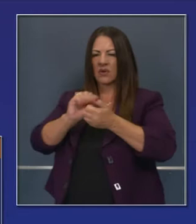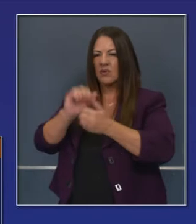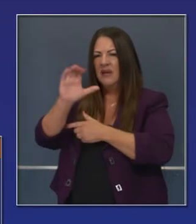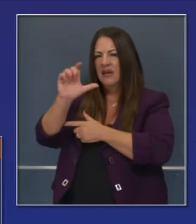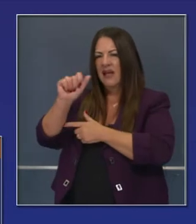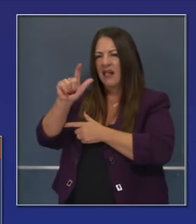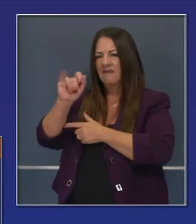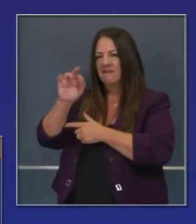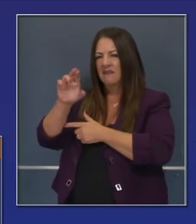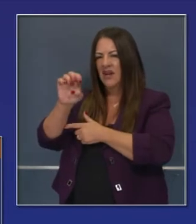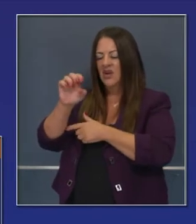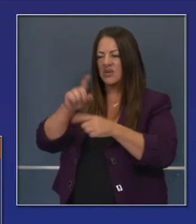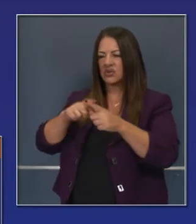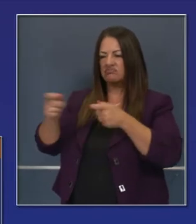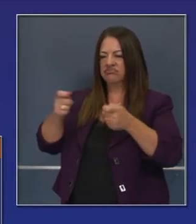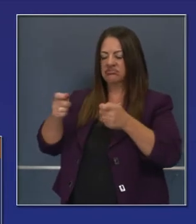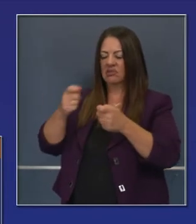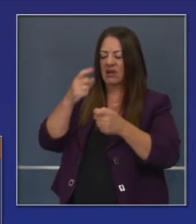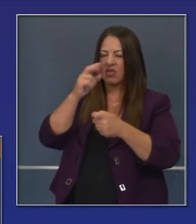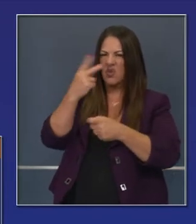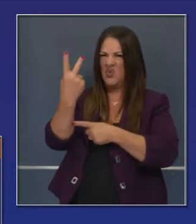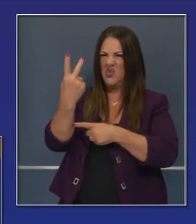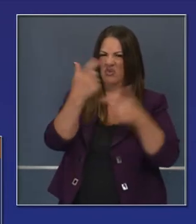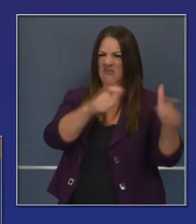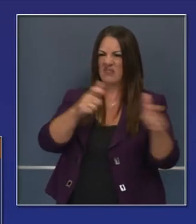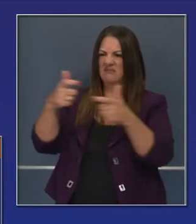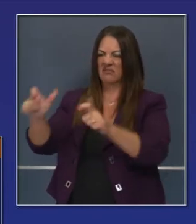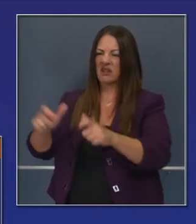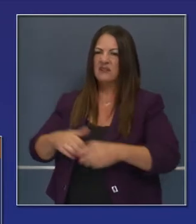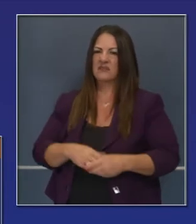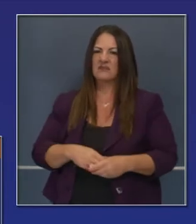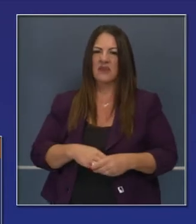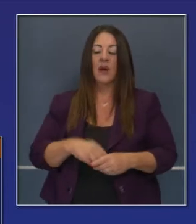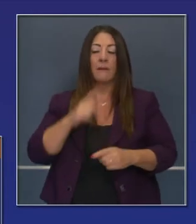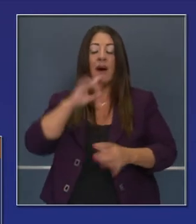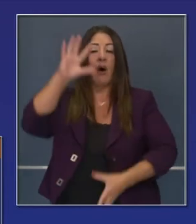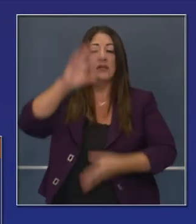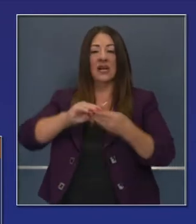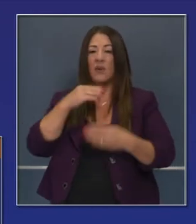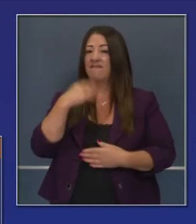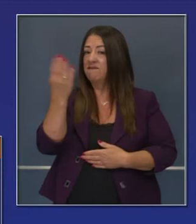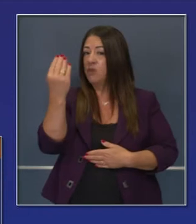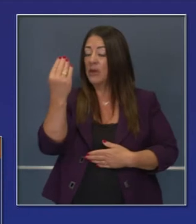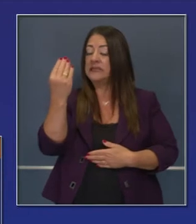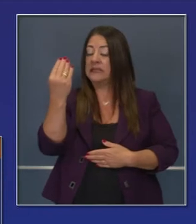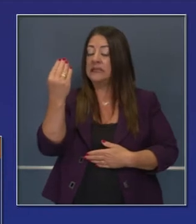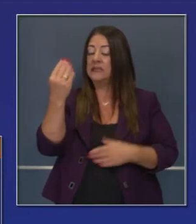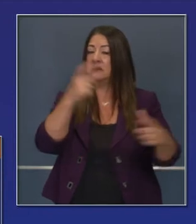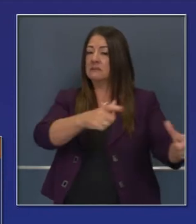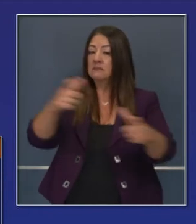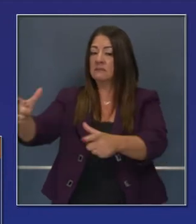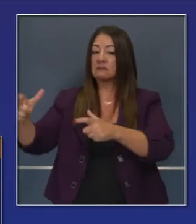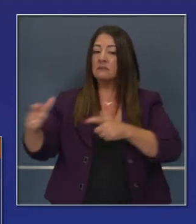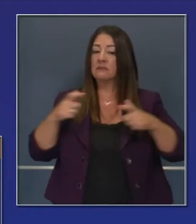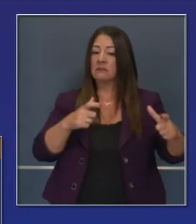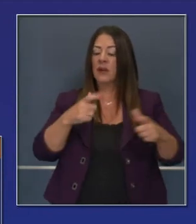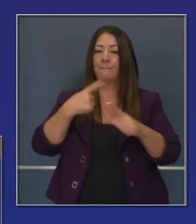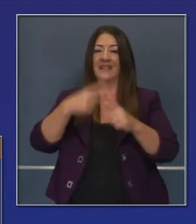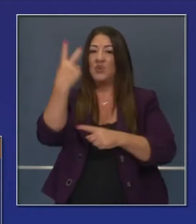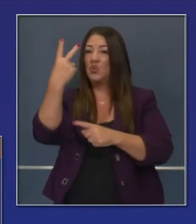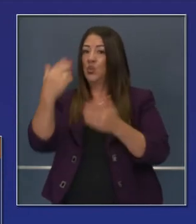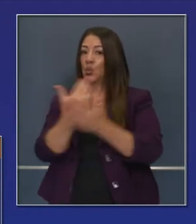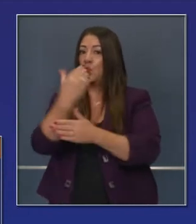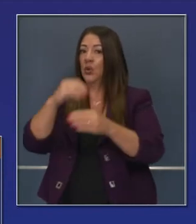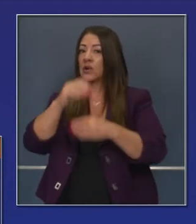manteniéndolos al día con las noticias de esos complejos. Dos incendios nuevos en el condado